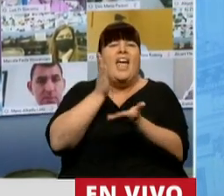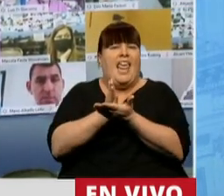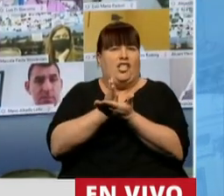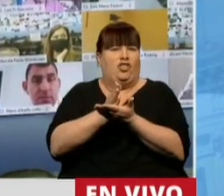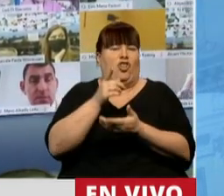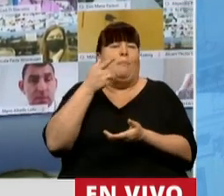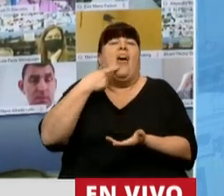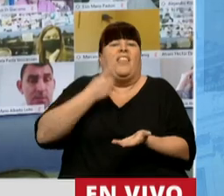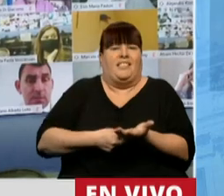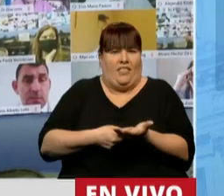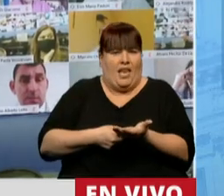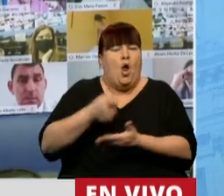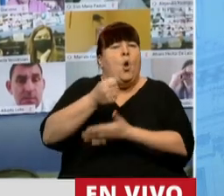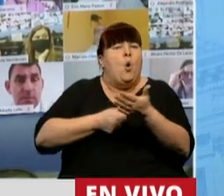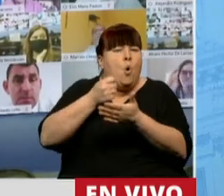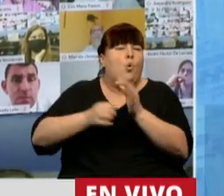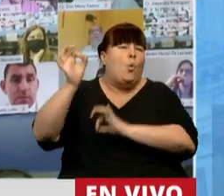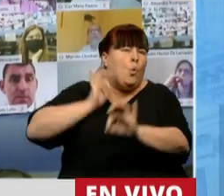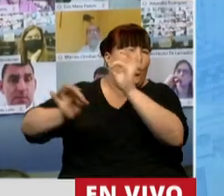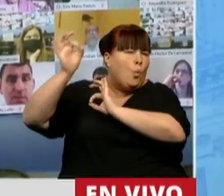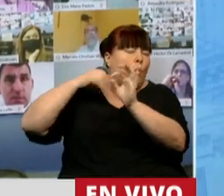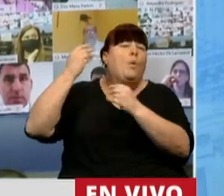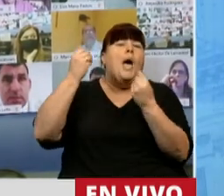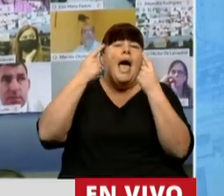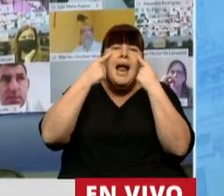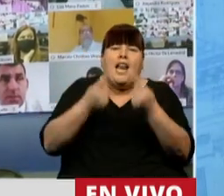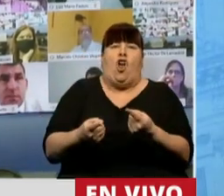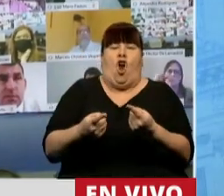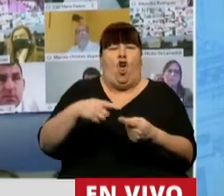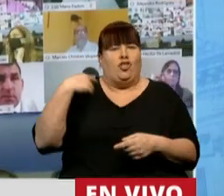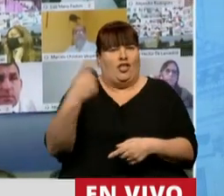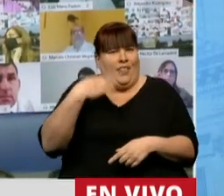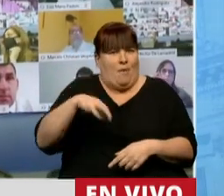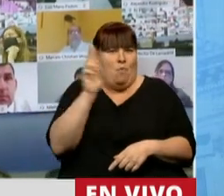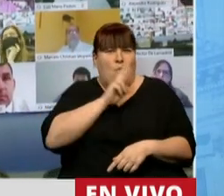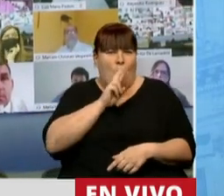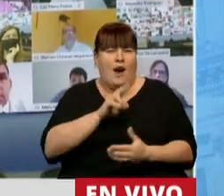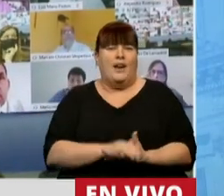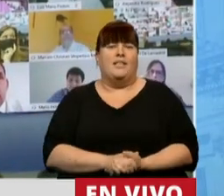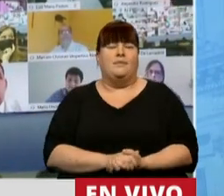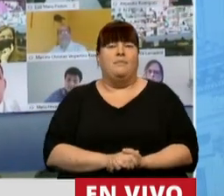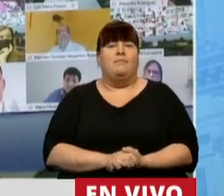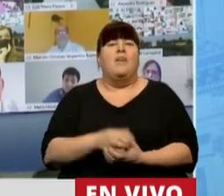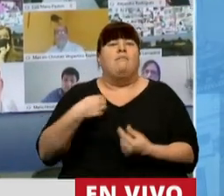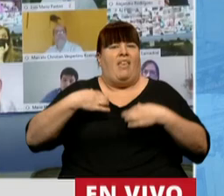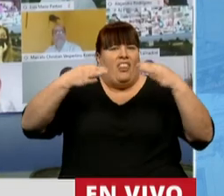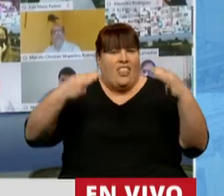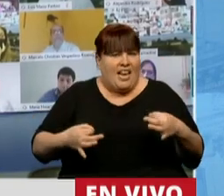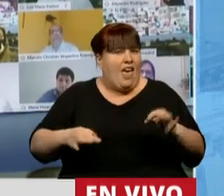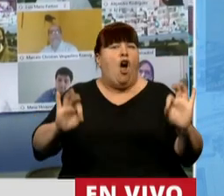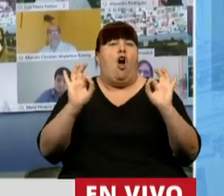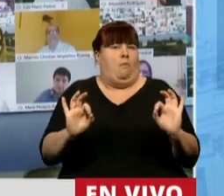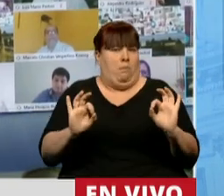decidir. Una lucha de varios siglos por el reconocimiento que merecemos las mujeres en nuestra dignidad